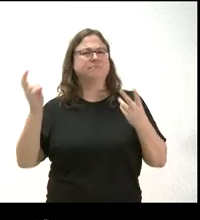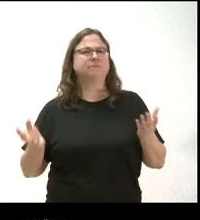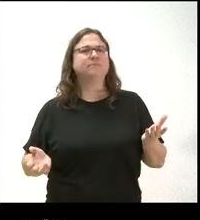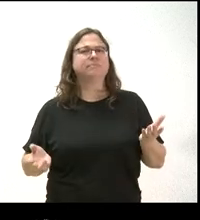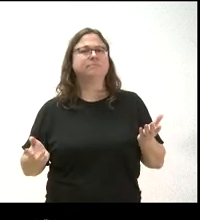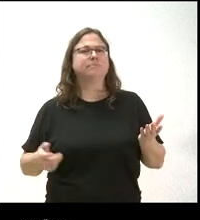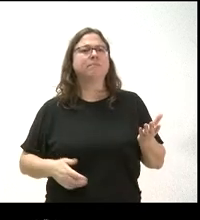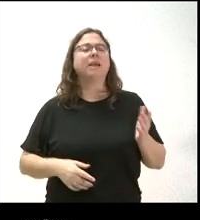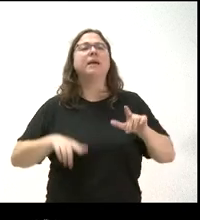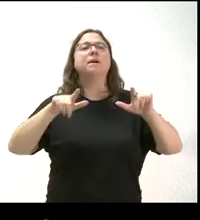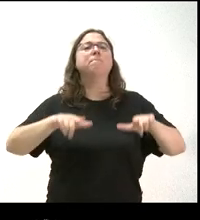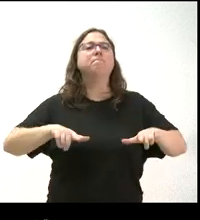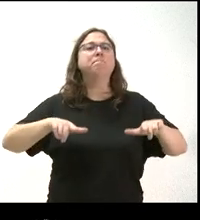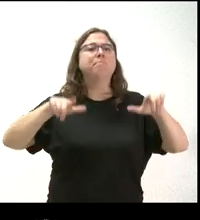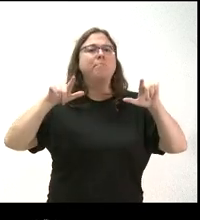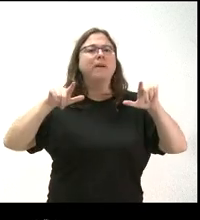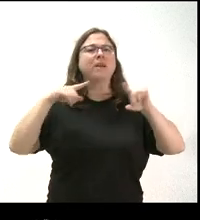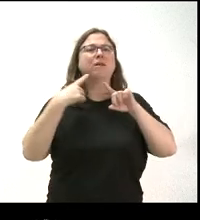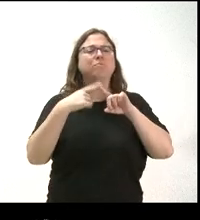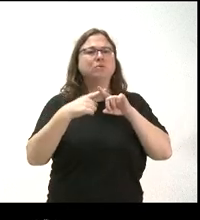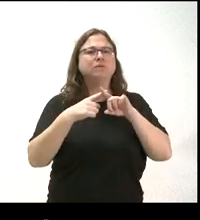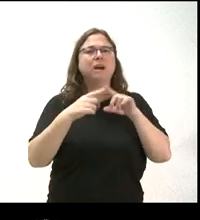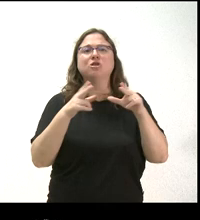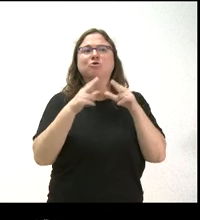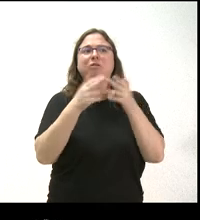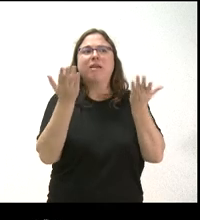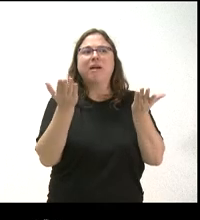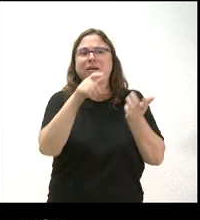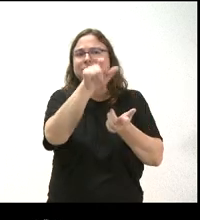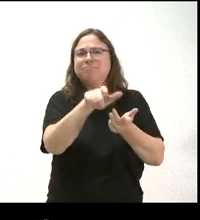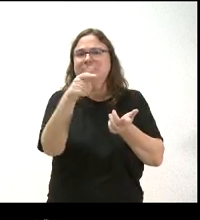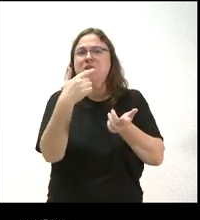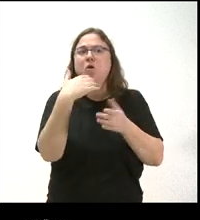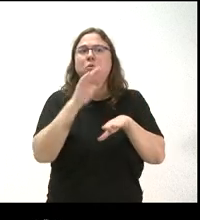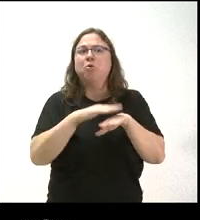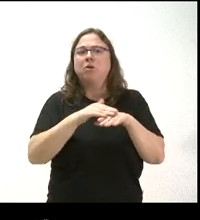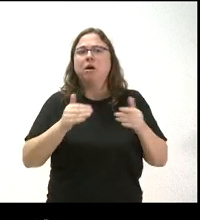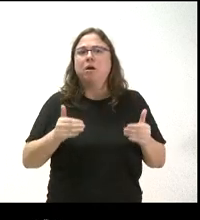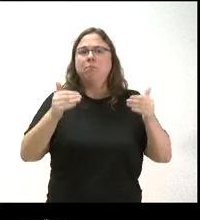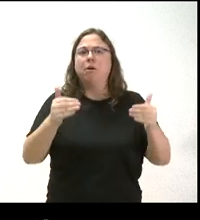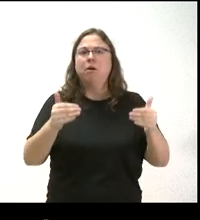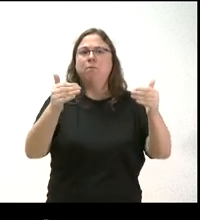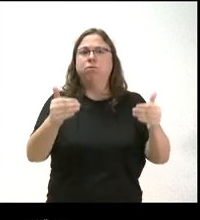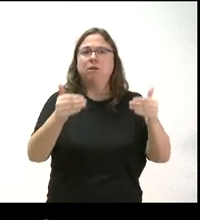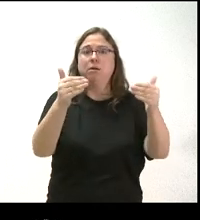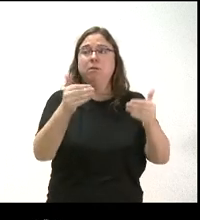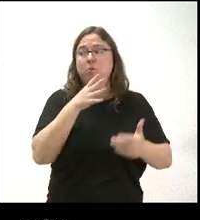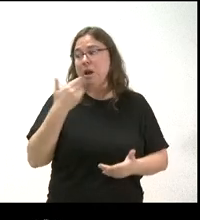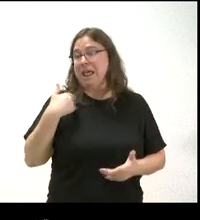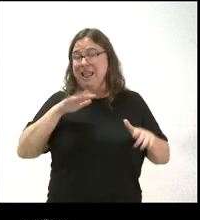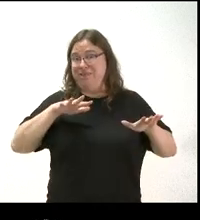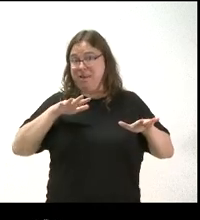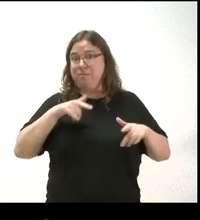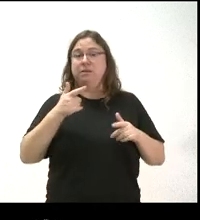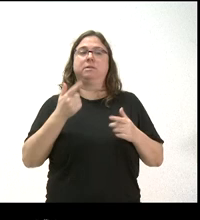hay una plataforma y mucha de la sociedad leonesa que se pregunta por qué esta dilación en los plazos, muy particularmente en estos seis meses transcurridos entre